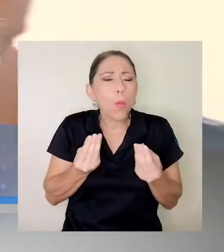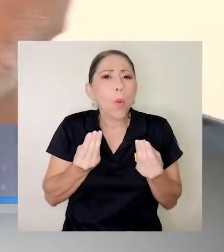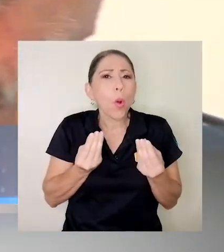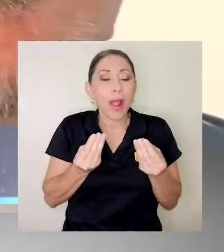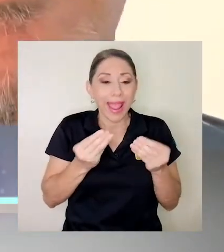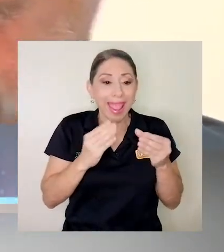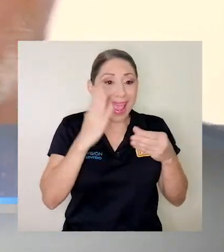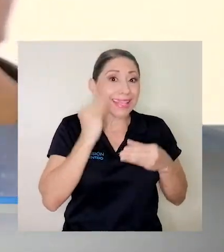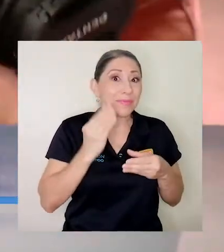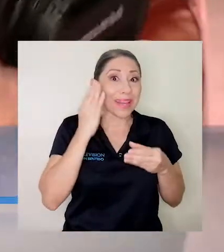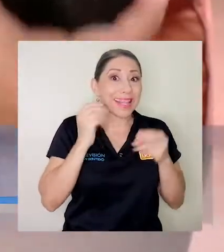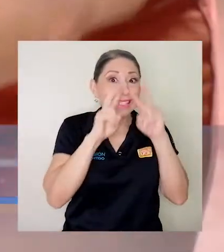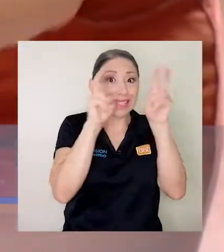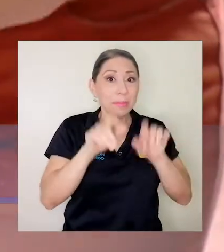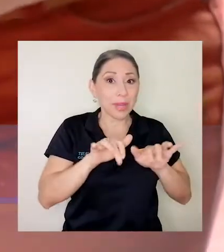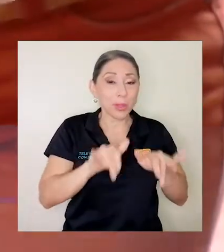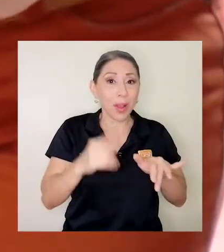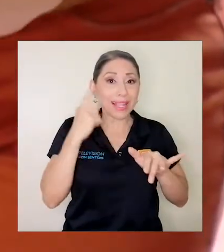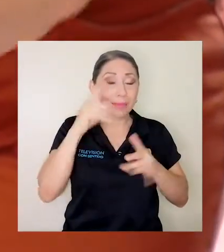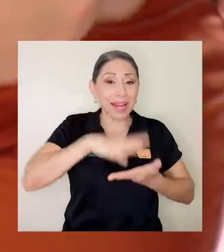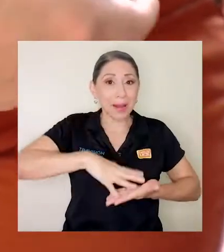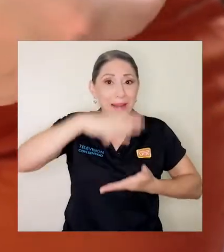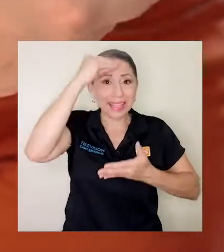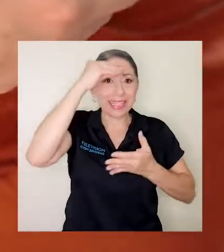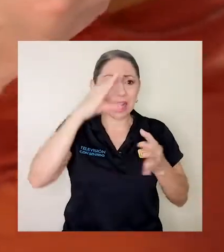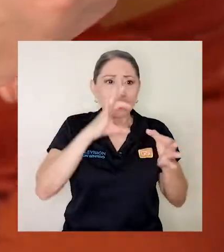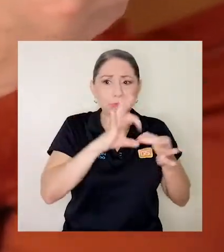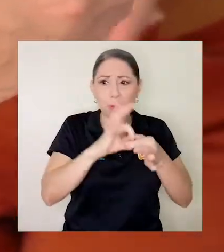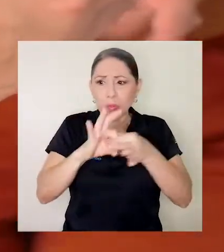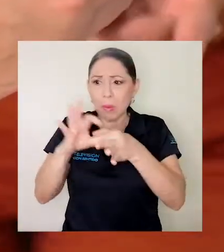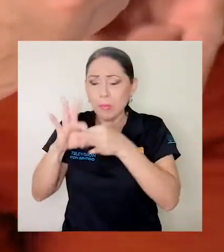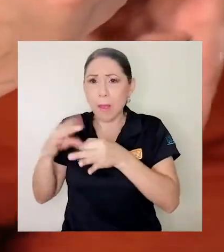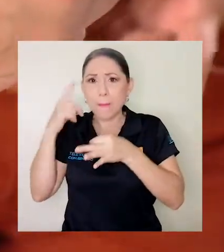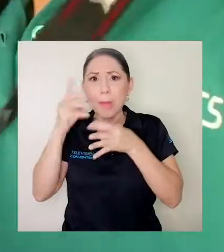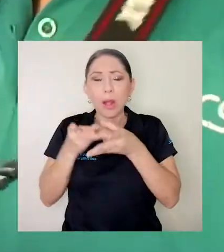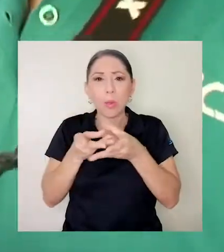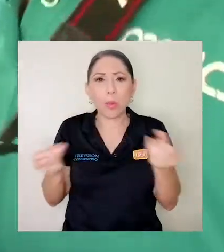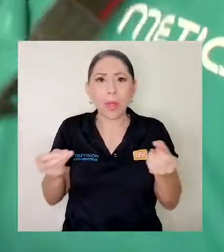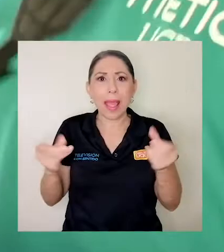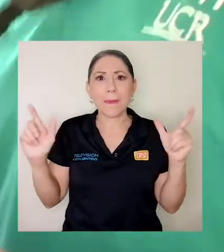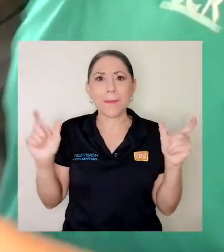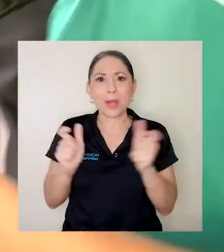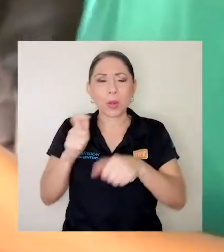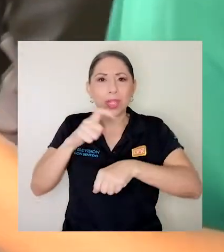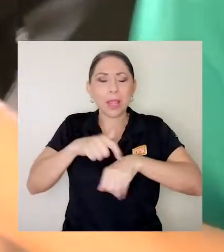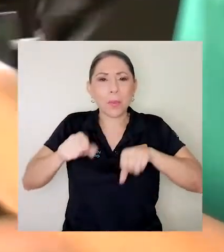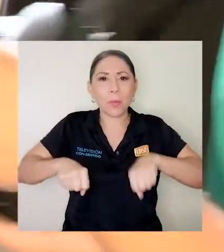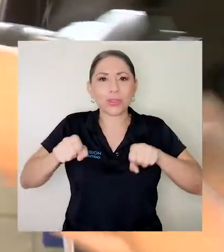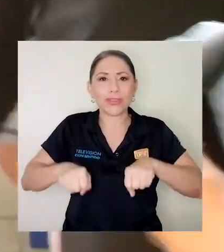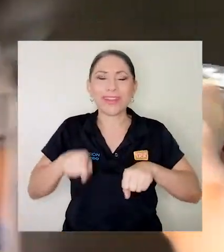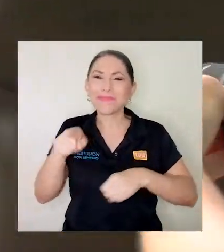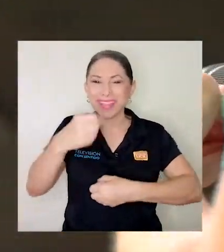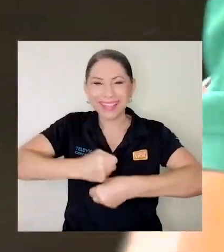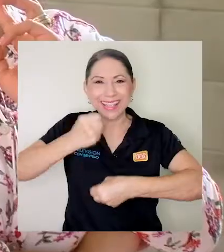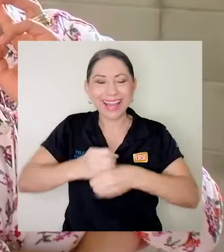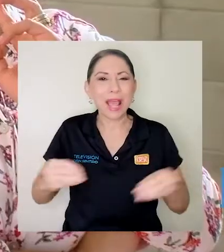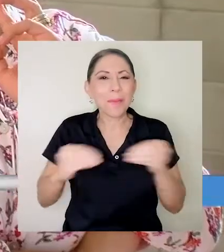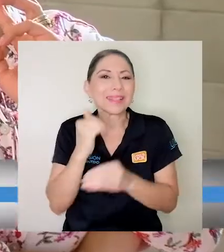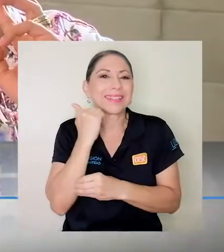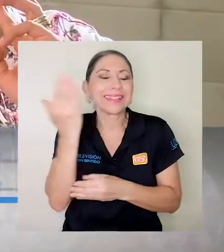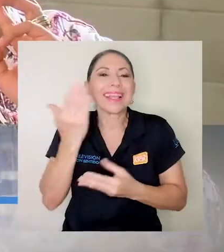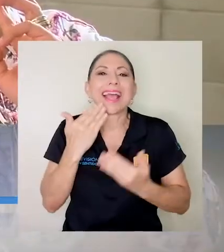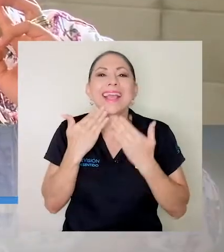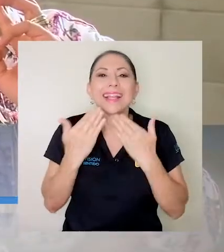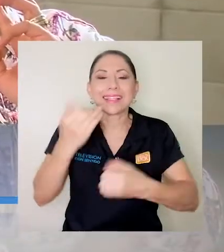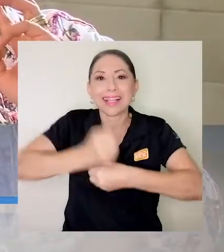experiencias virtuales para el aprendizaje en el menor tiempo posible. Esta tarea fue más sencilla gracias a